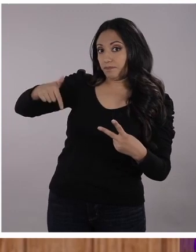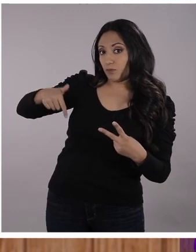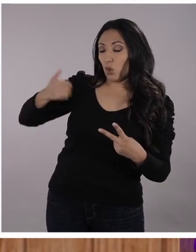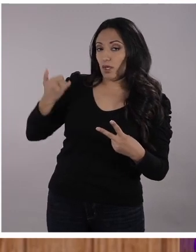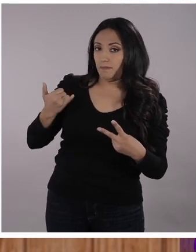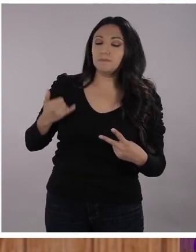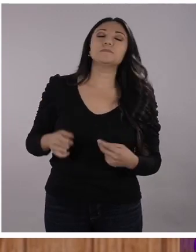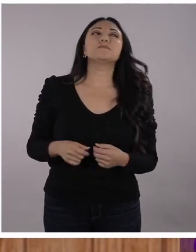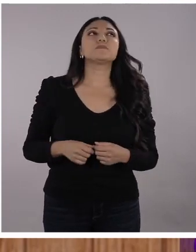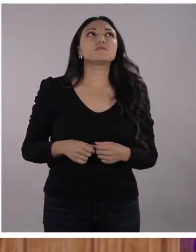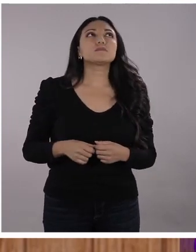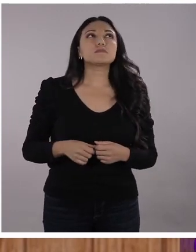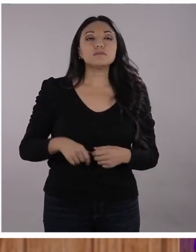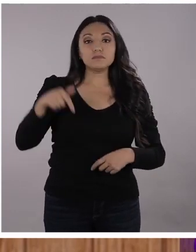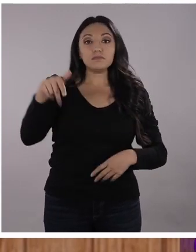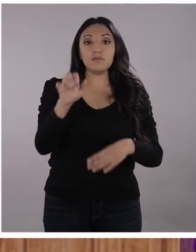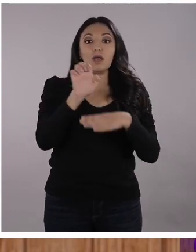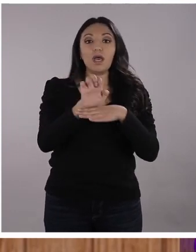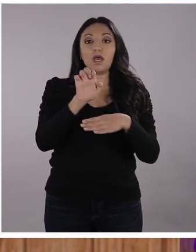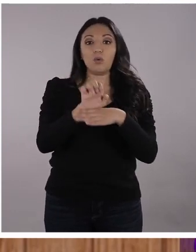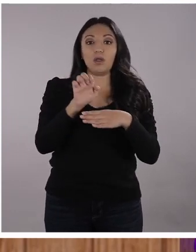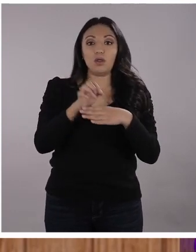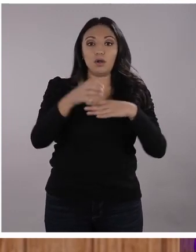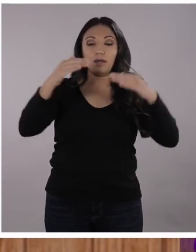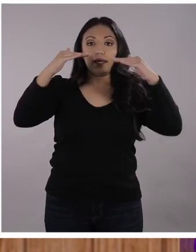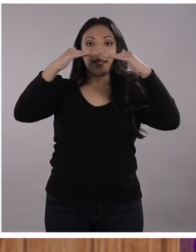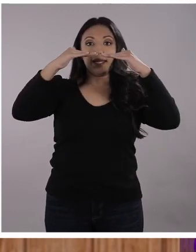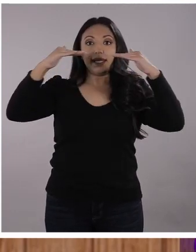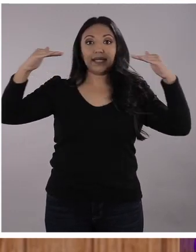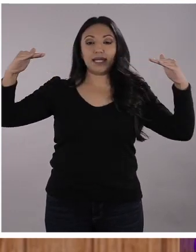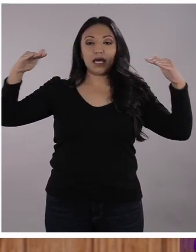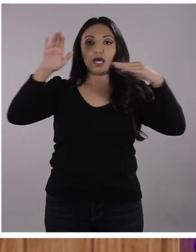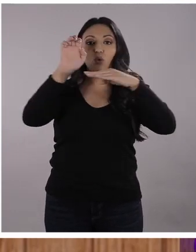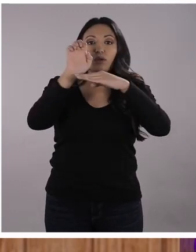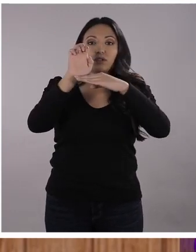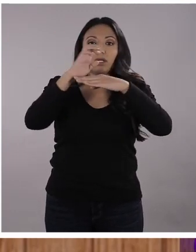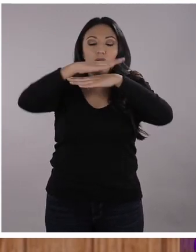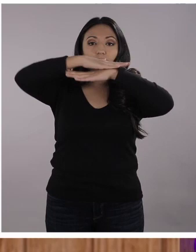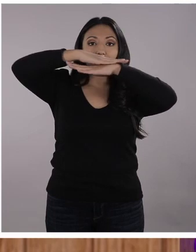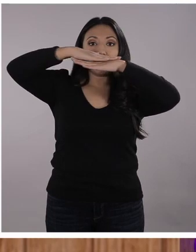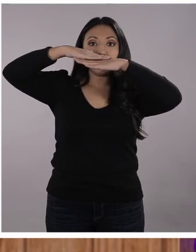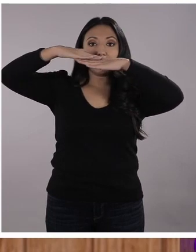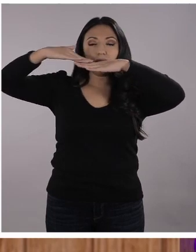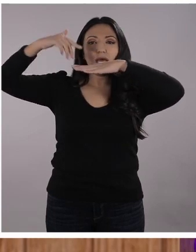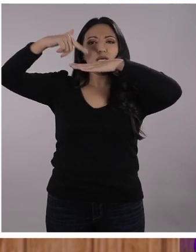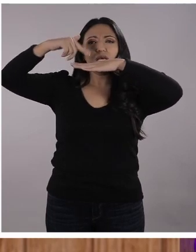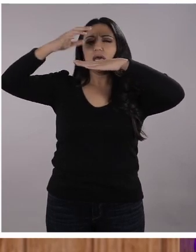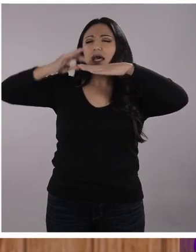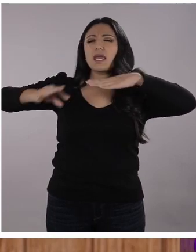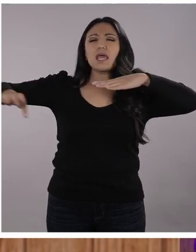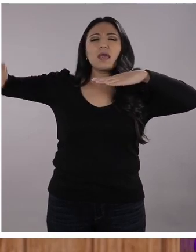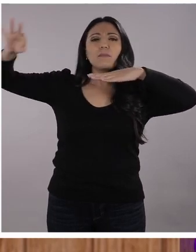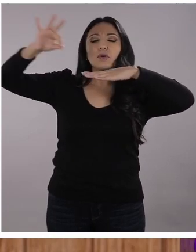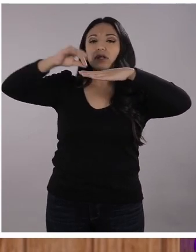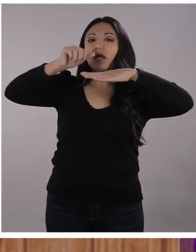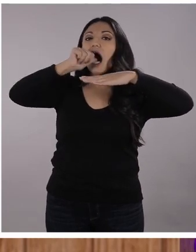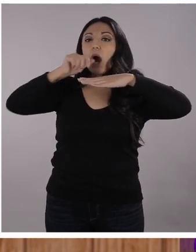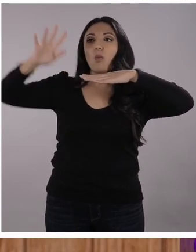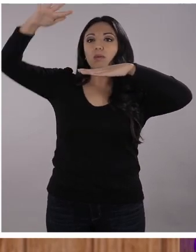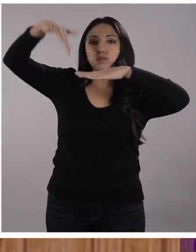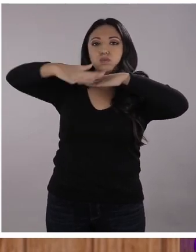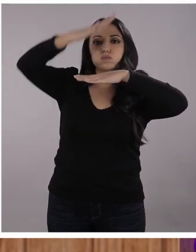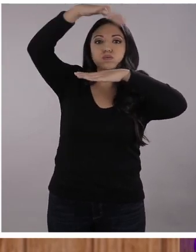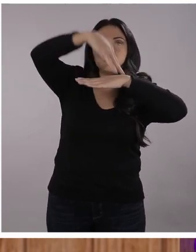aprendido, es que en Ecuador está la línea ecuatorial que es clave para las corrientes